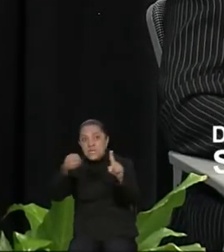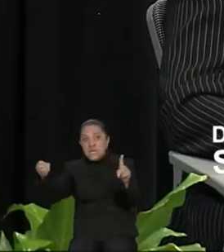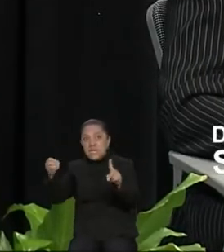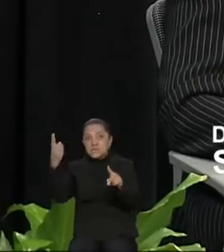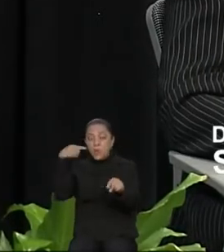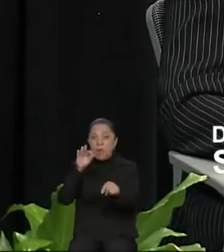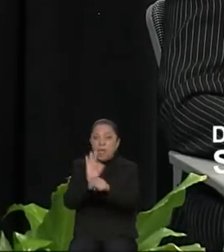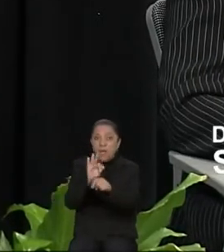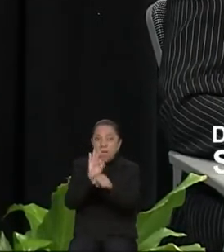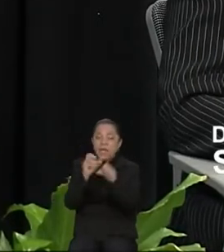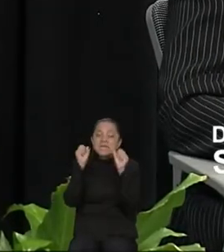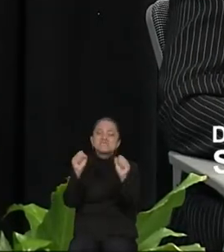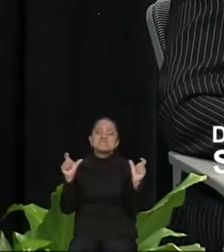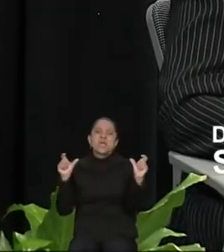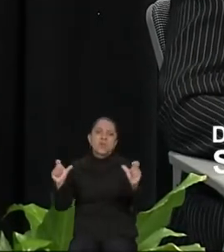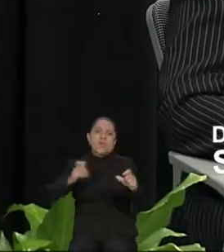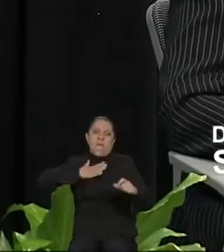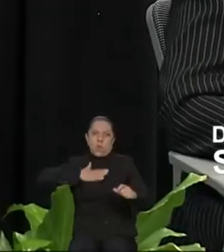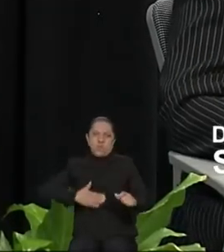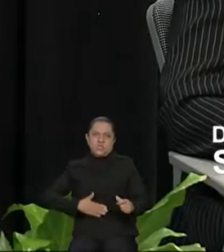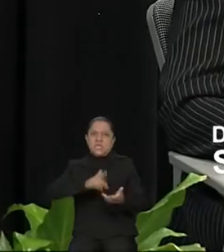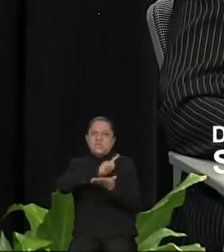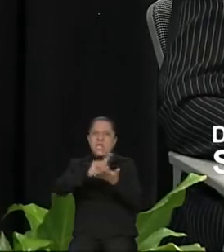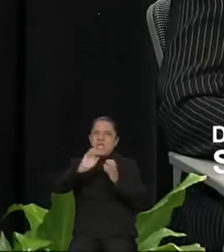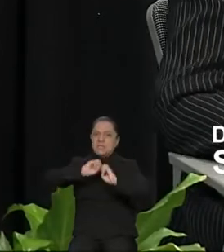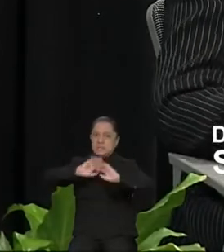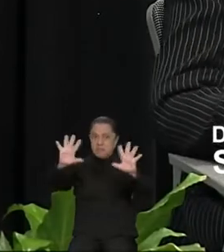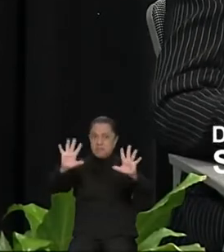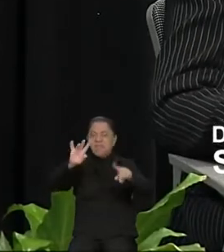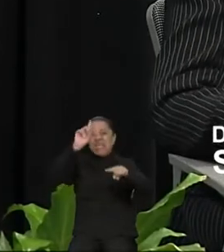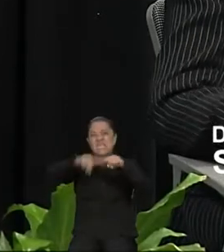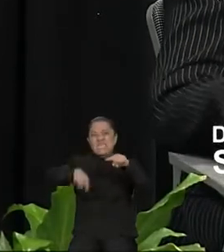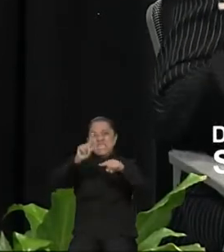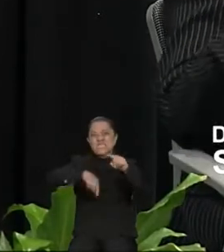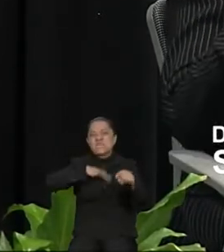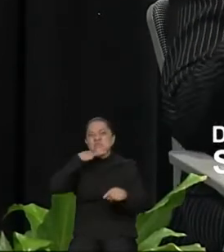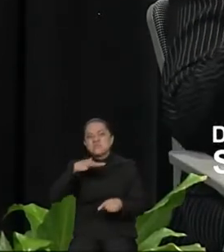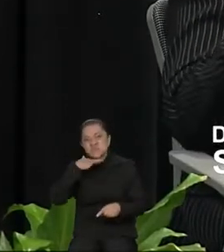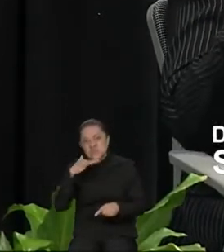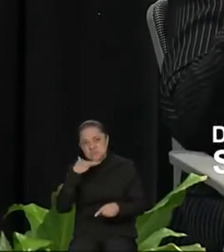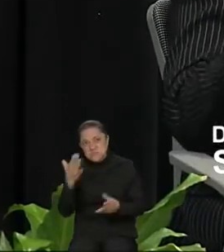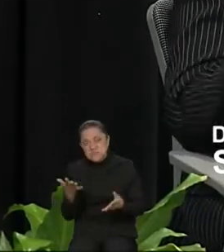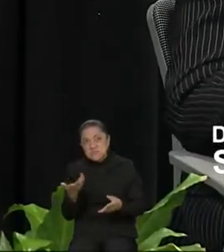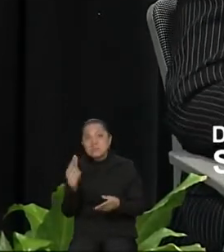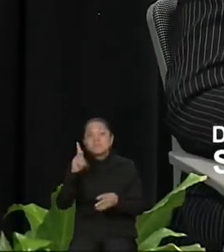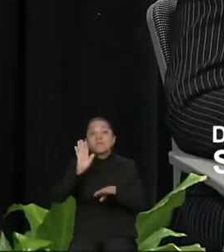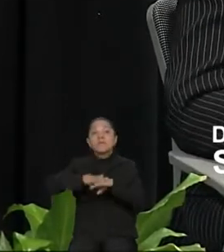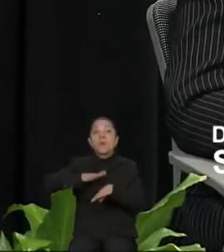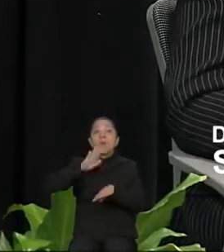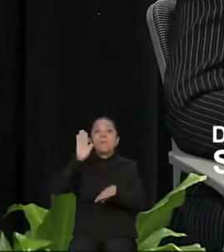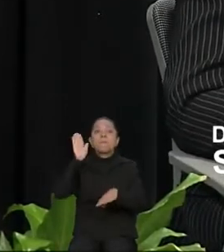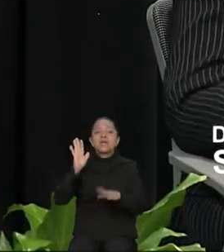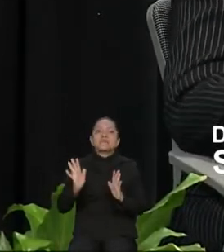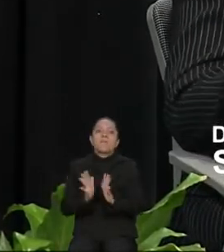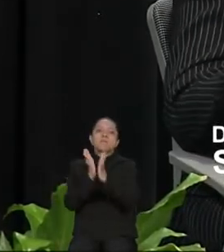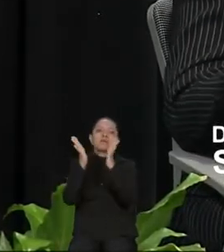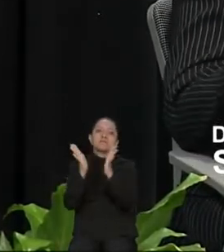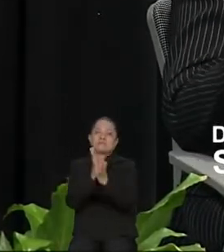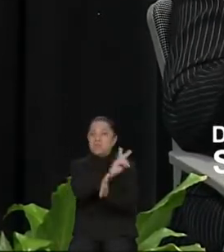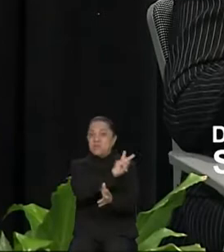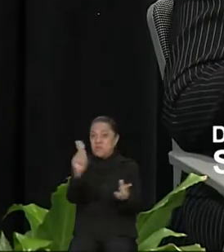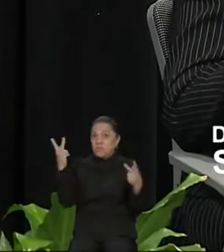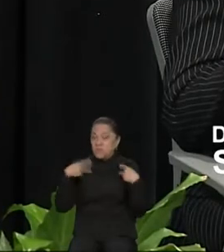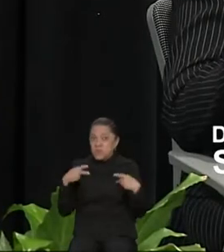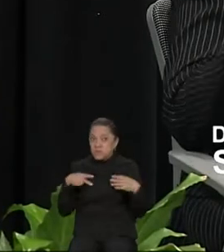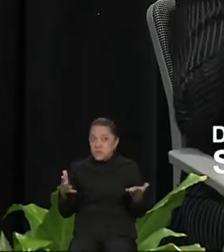la justicia, la transparencia y el combate a la corrupción, y sobre todo de la participación ciudadana. Morelos,